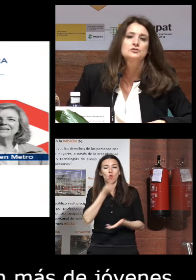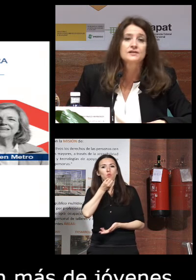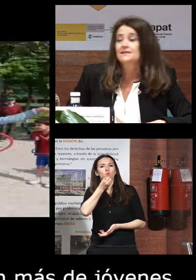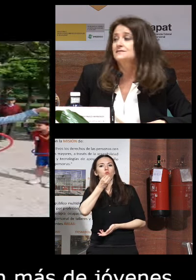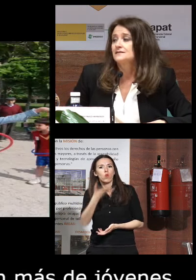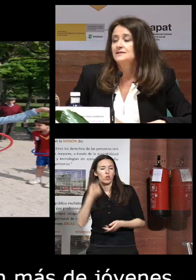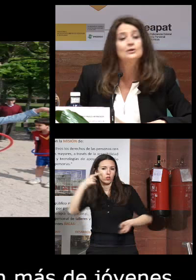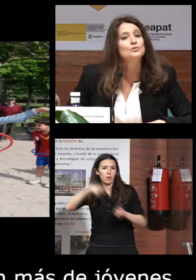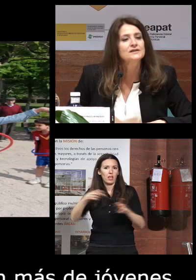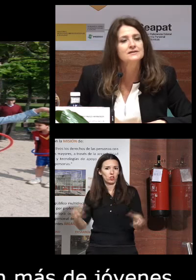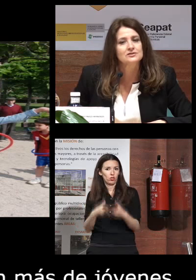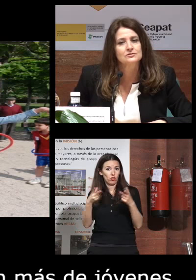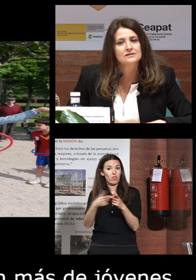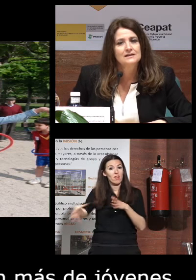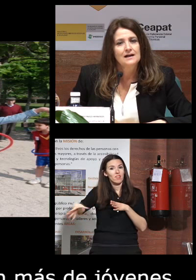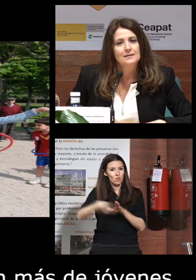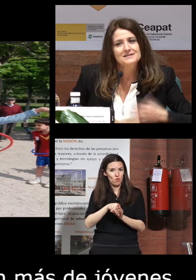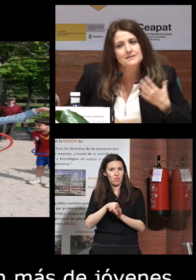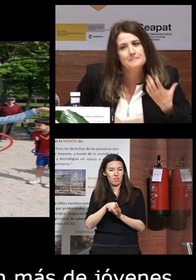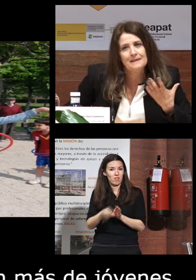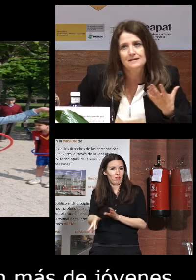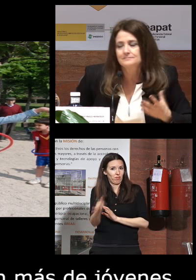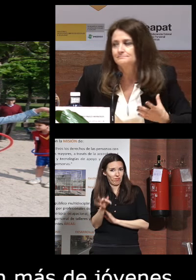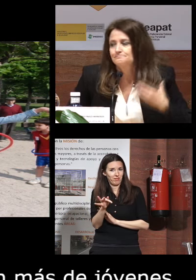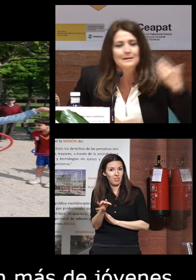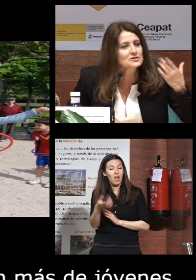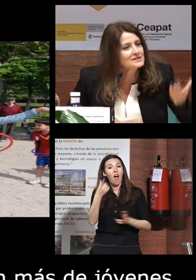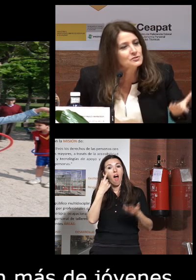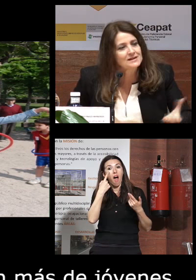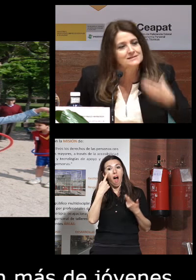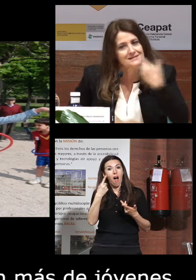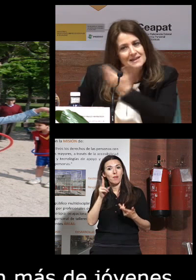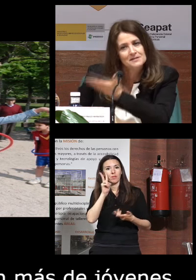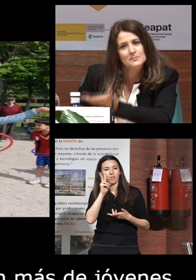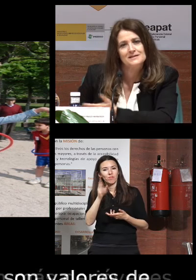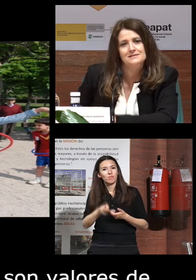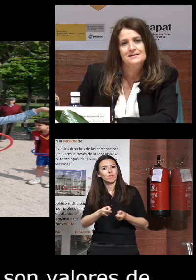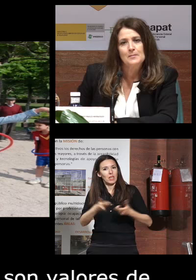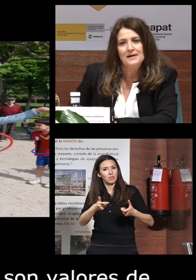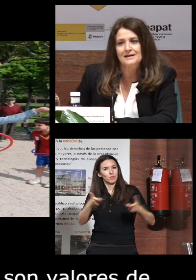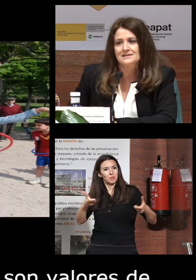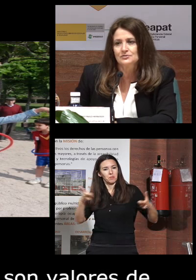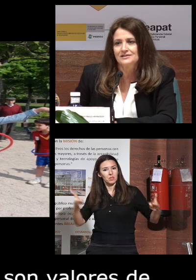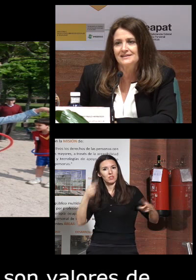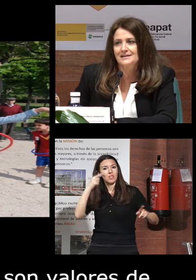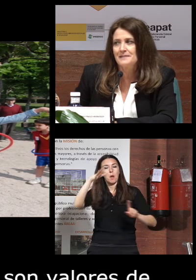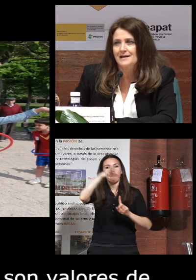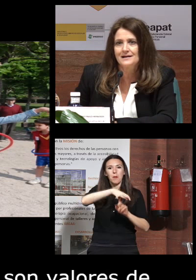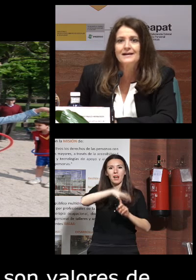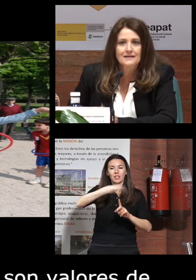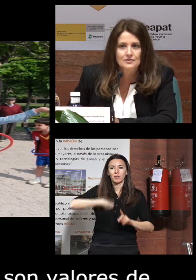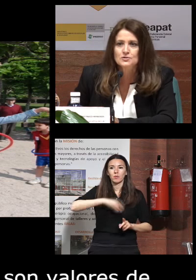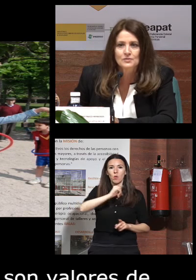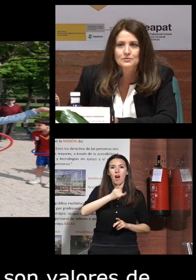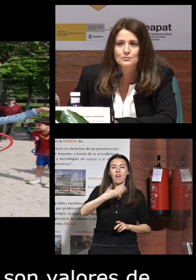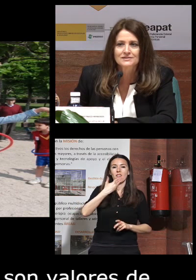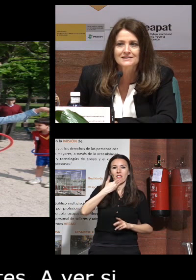sociedades incluyentes ¿no? a ver si vamos viendo más cada vez más parques en donde hayan